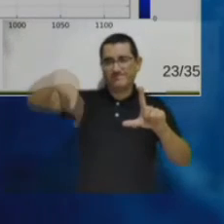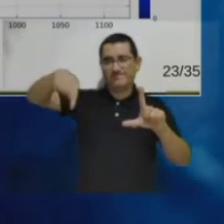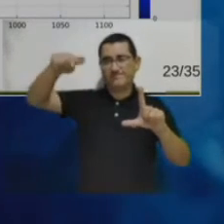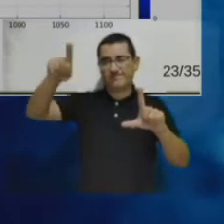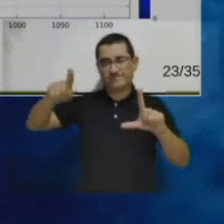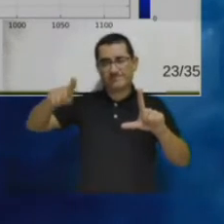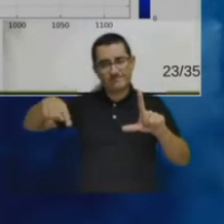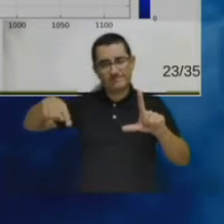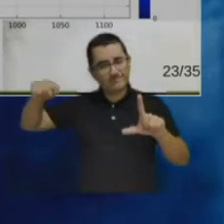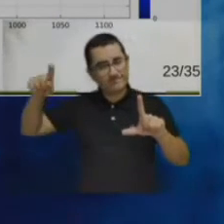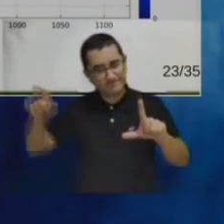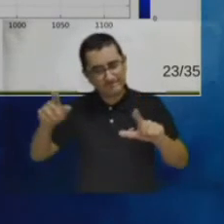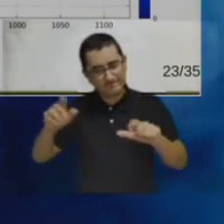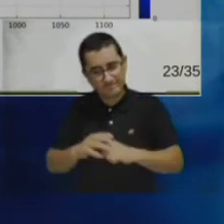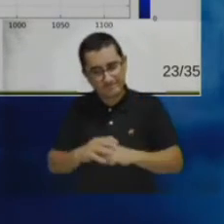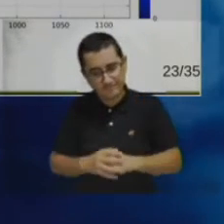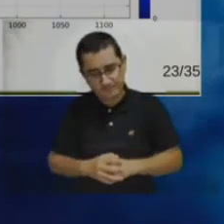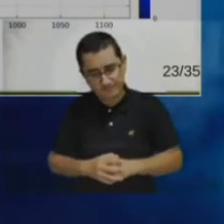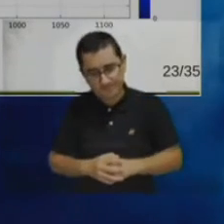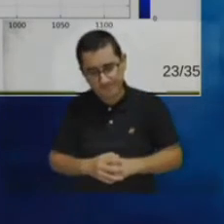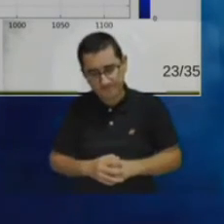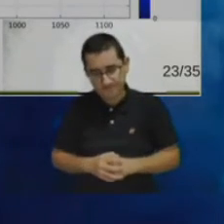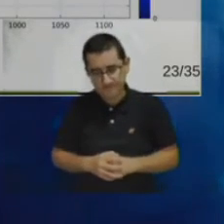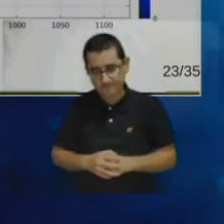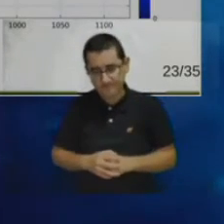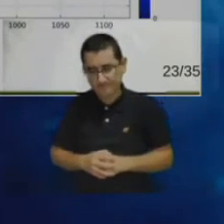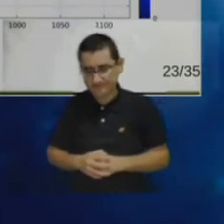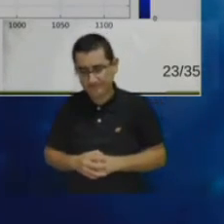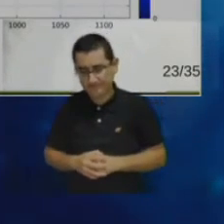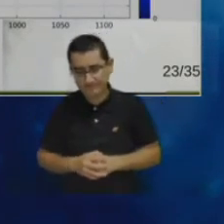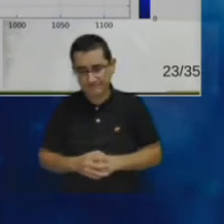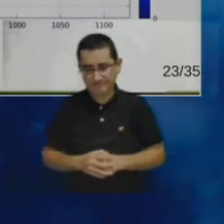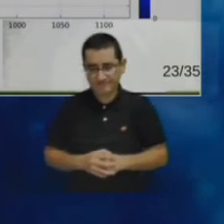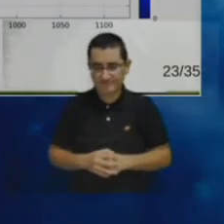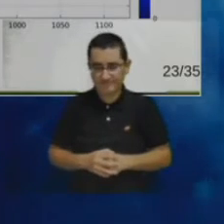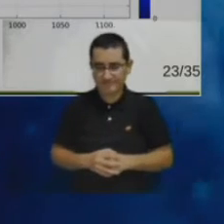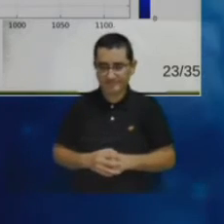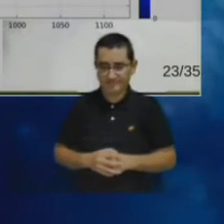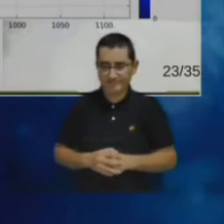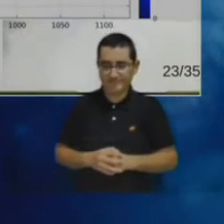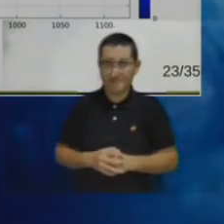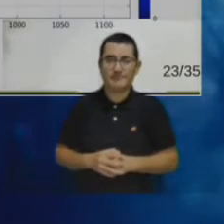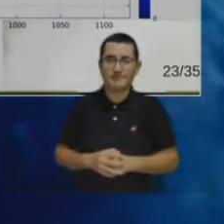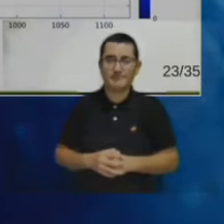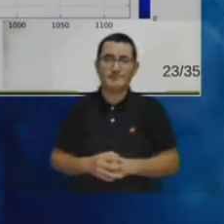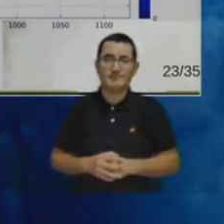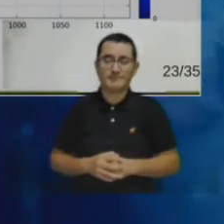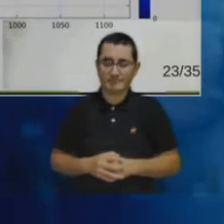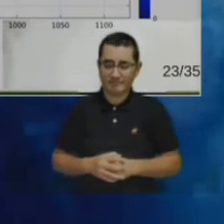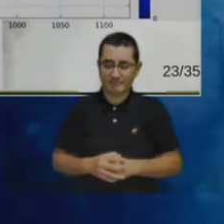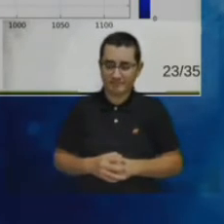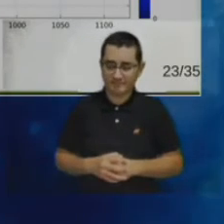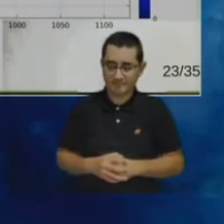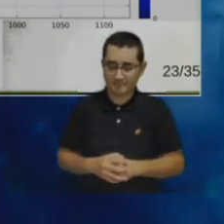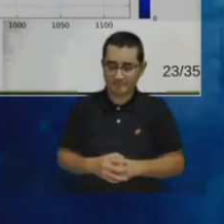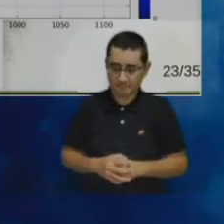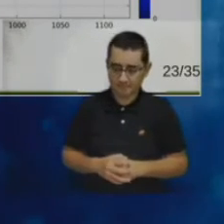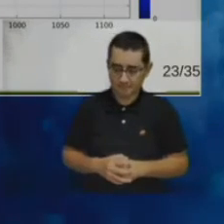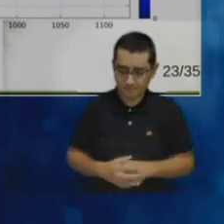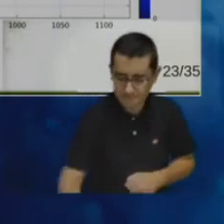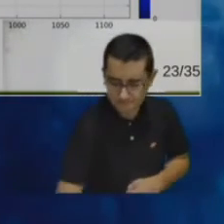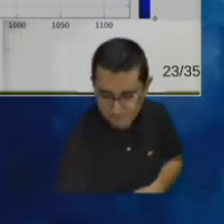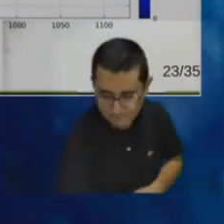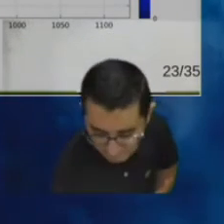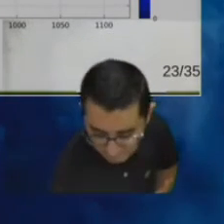completamente en tecnología óptica lo cual minimiza la interacción con la fuente original de campo eléctrico y también con